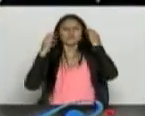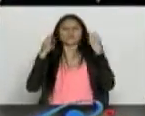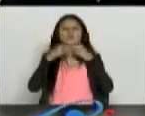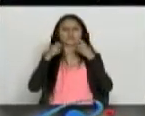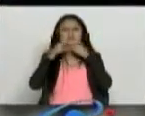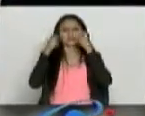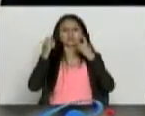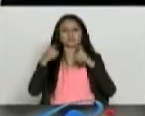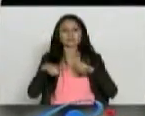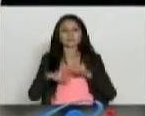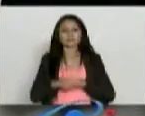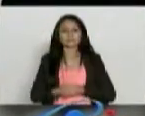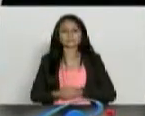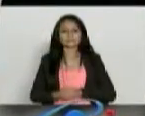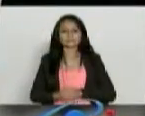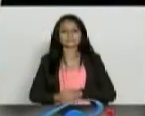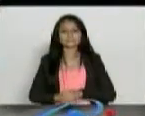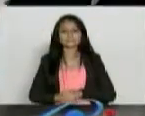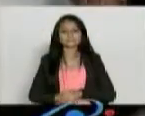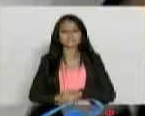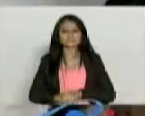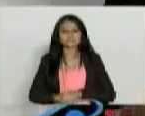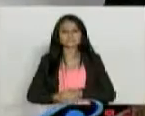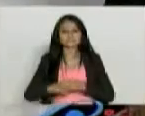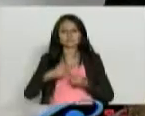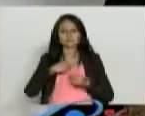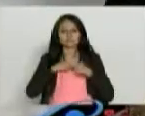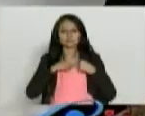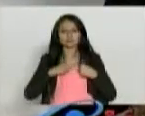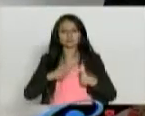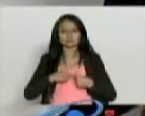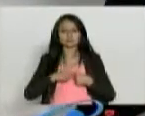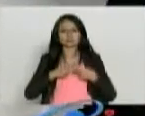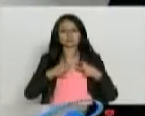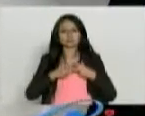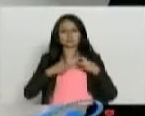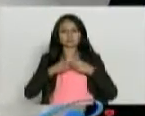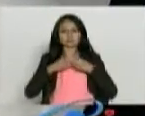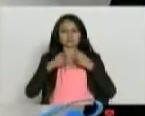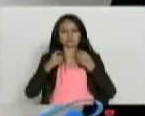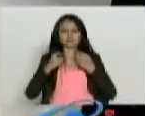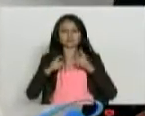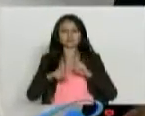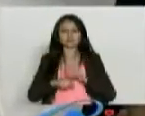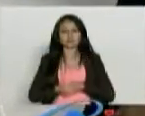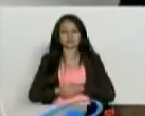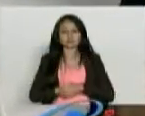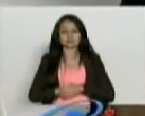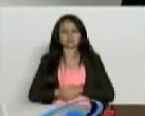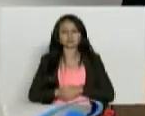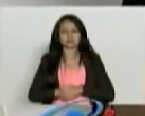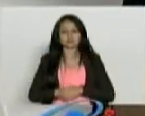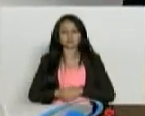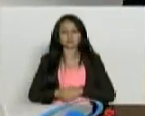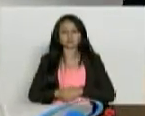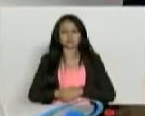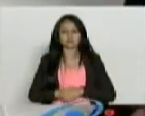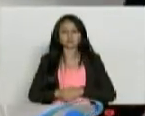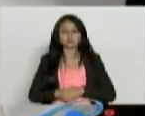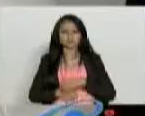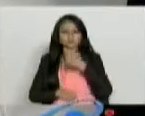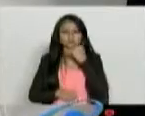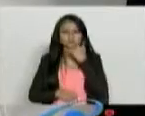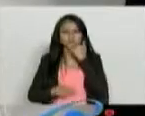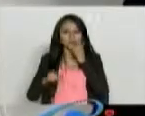que le mide esa electricidad que se llama electroencefalograma. Y el corazón tiene electricidad y lo miden con el electrocardiograma y así. Entonces,